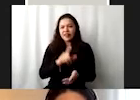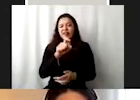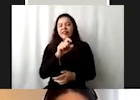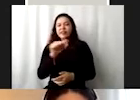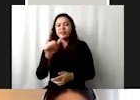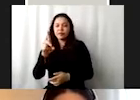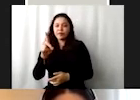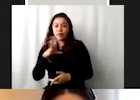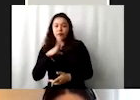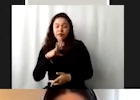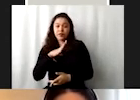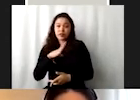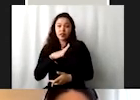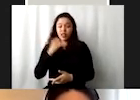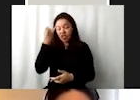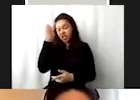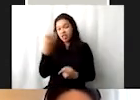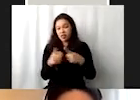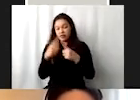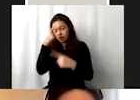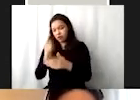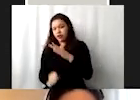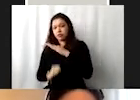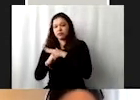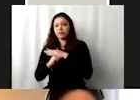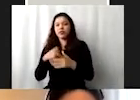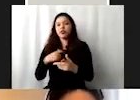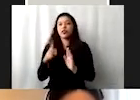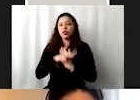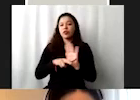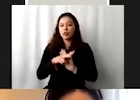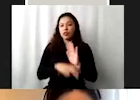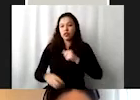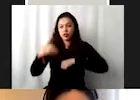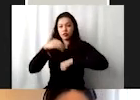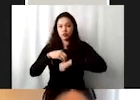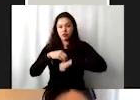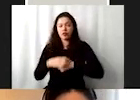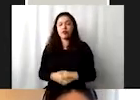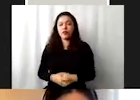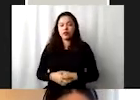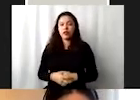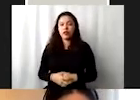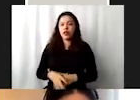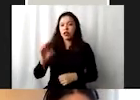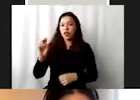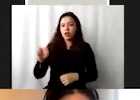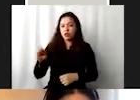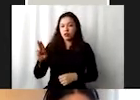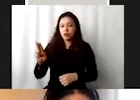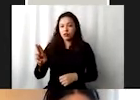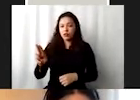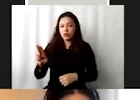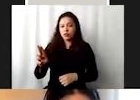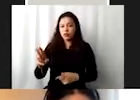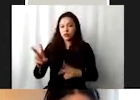nuevo paradigma de sostenibilidad. Les voy a poner un pequeño videíto de la ONU sobre este